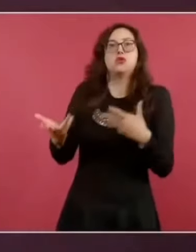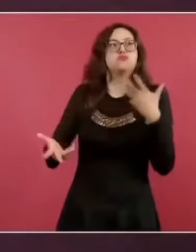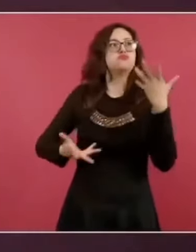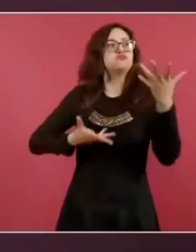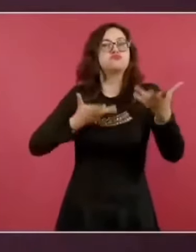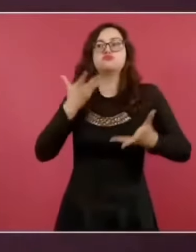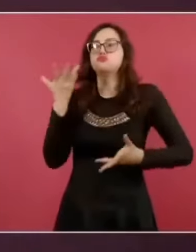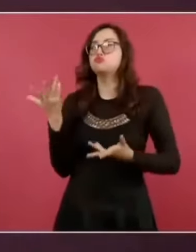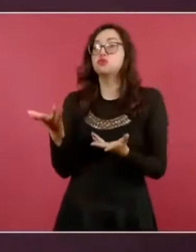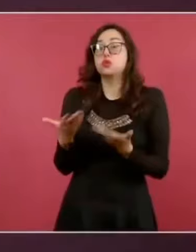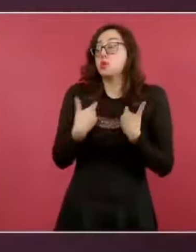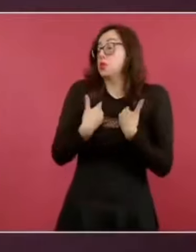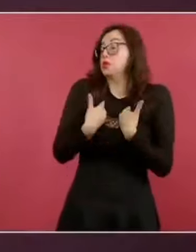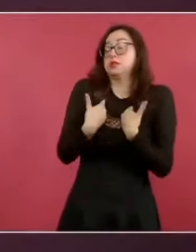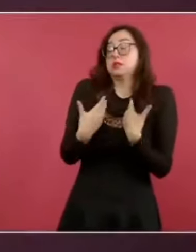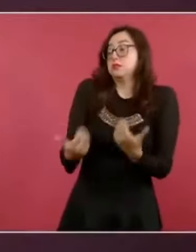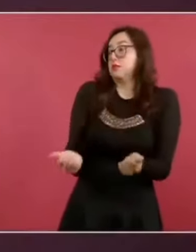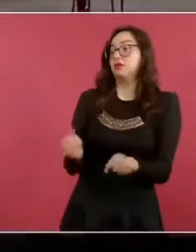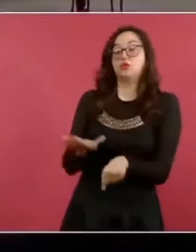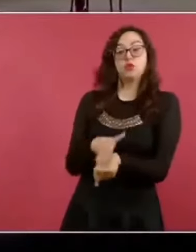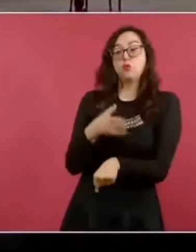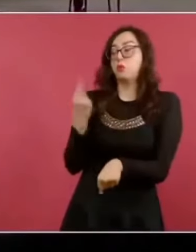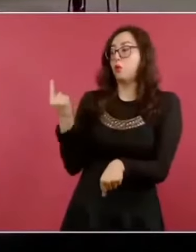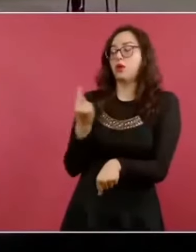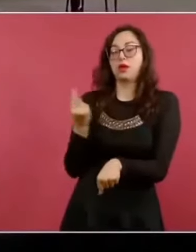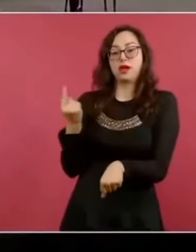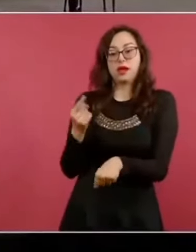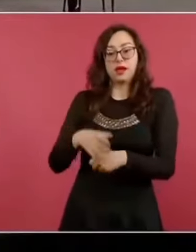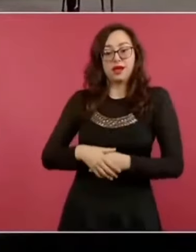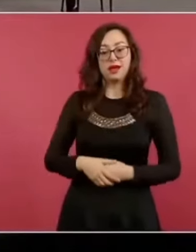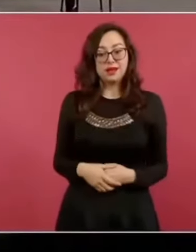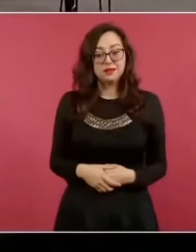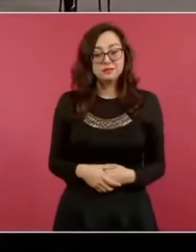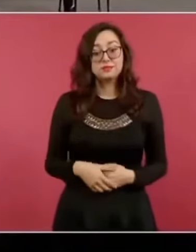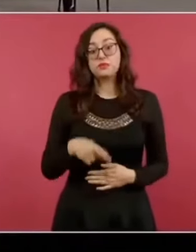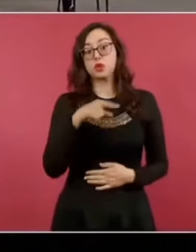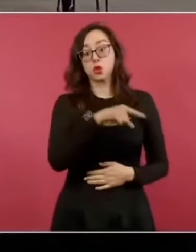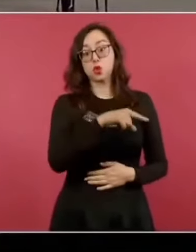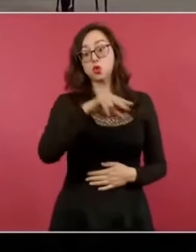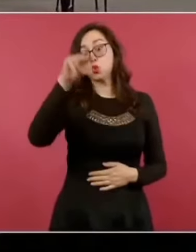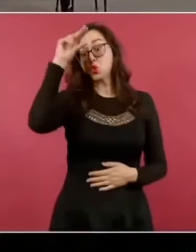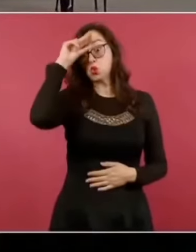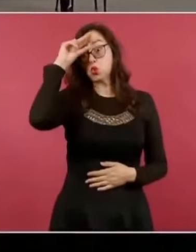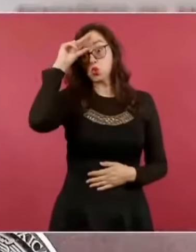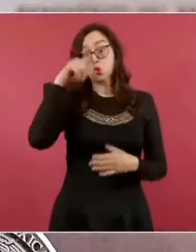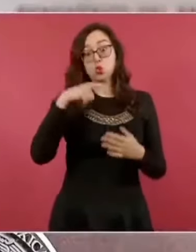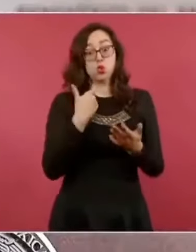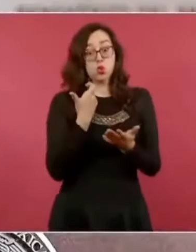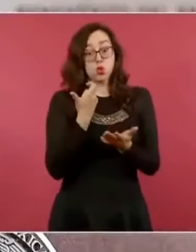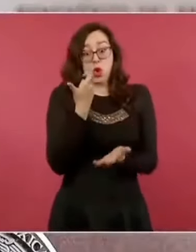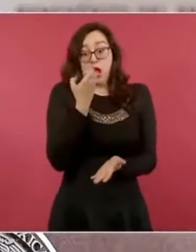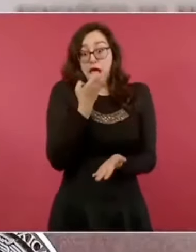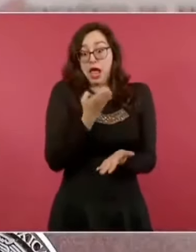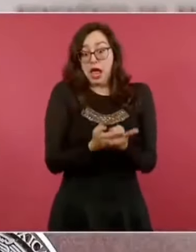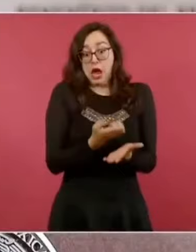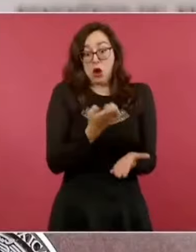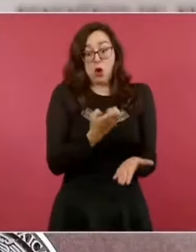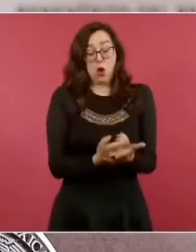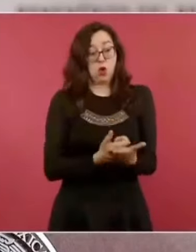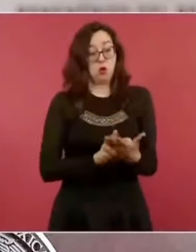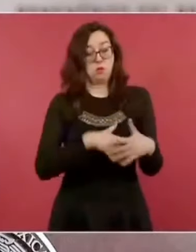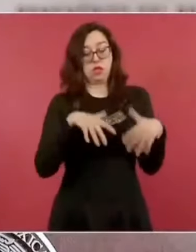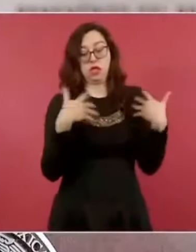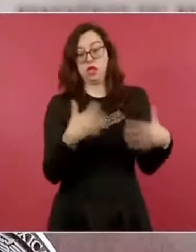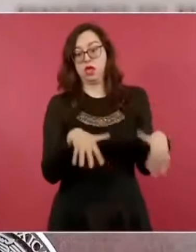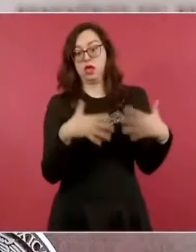eso no es así. Dictaminó así el sabiondo periodista en economía, de la radio, y uno de los